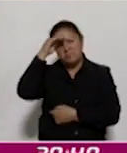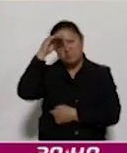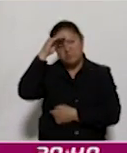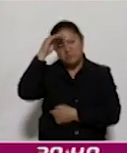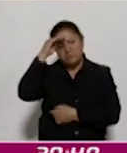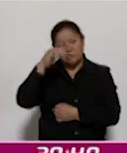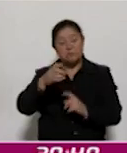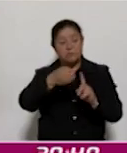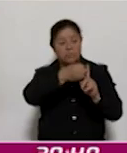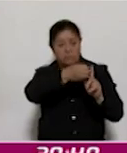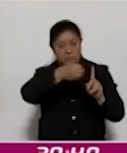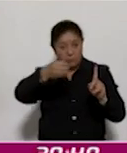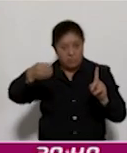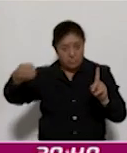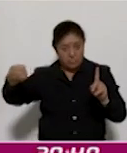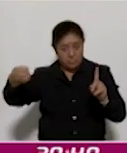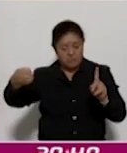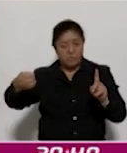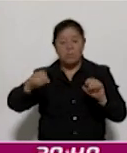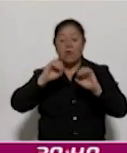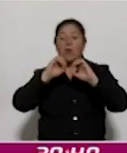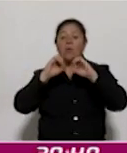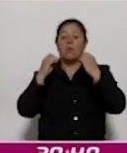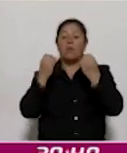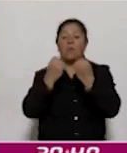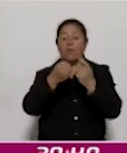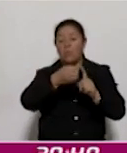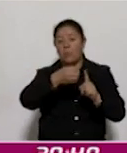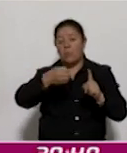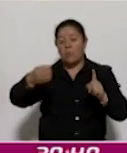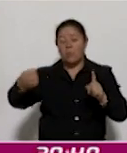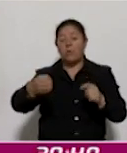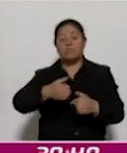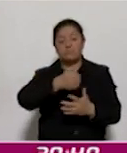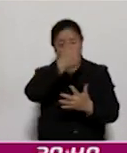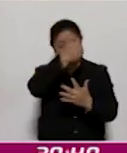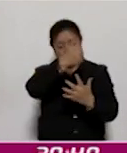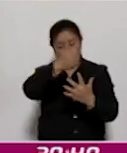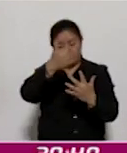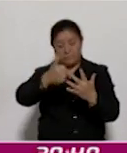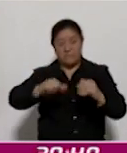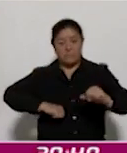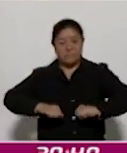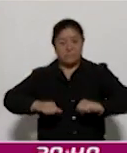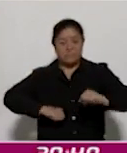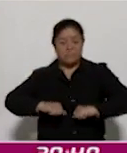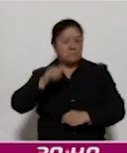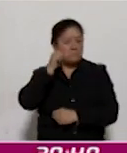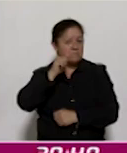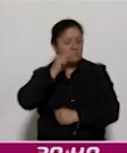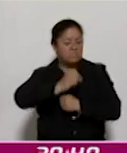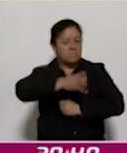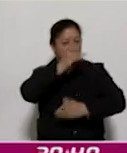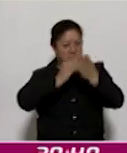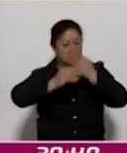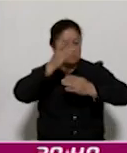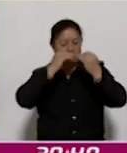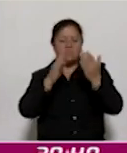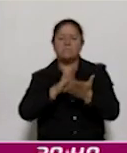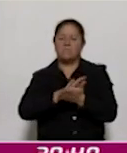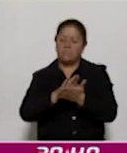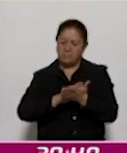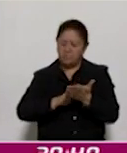pensado en un orden, en una organización, cada actividad siempre nos deja aprendizajes y también con humildad